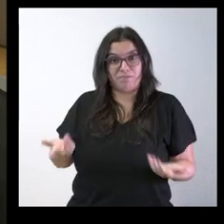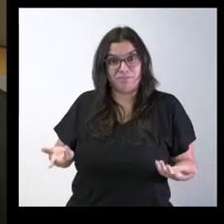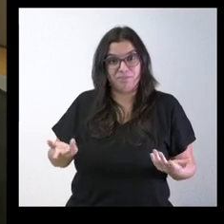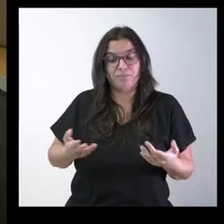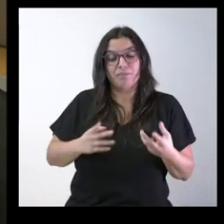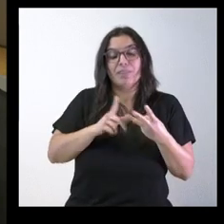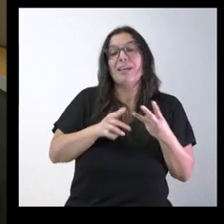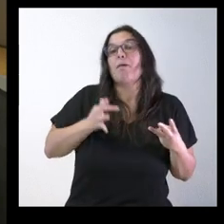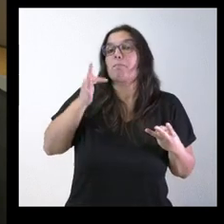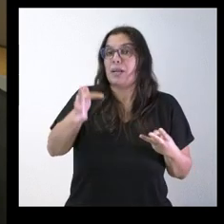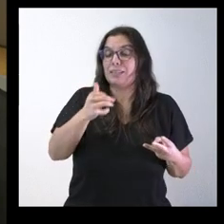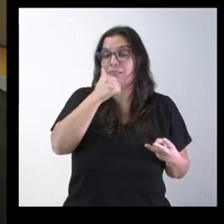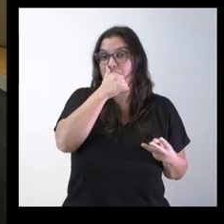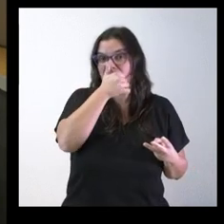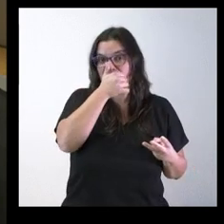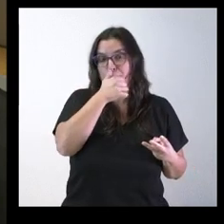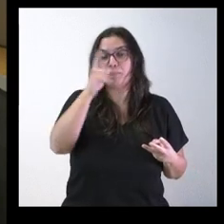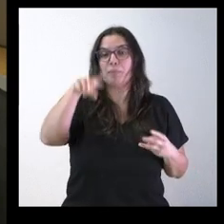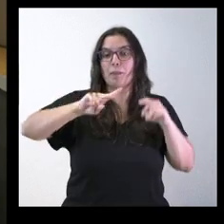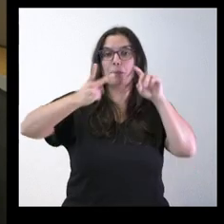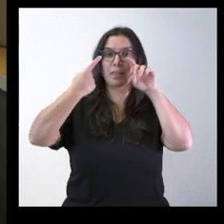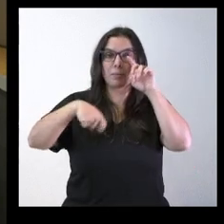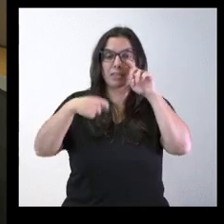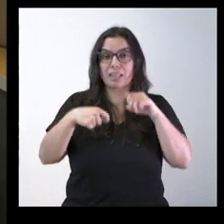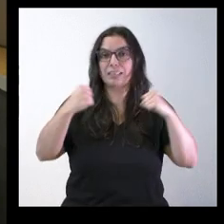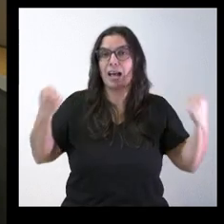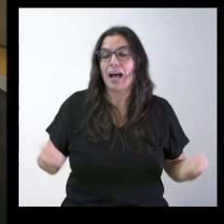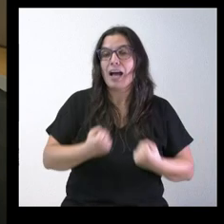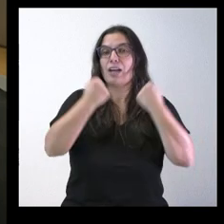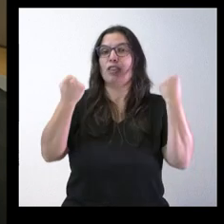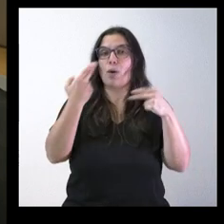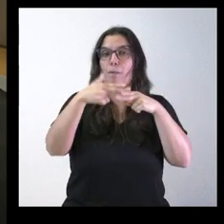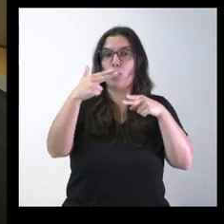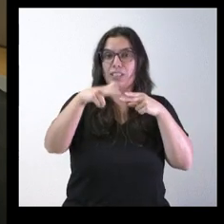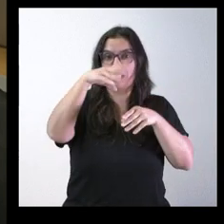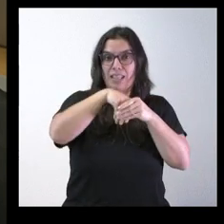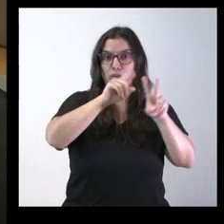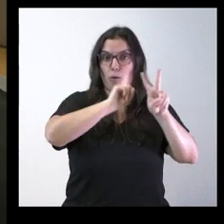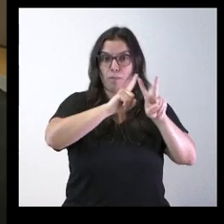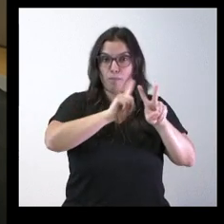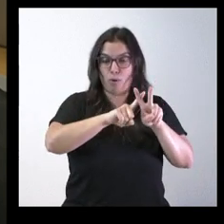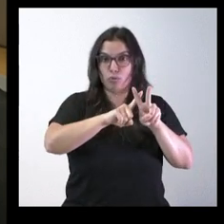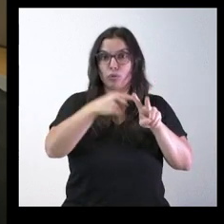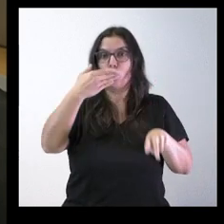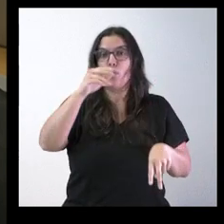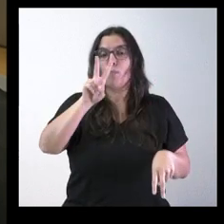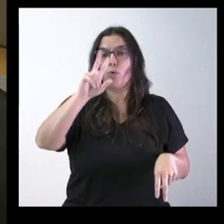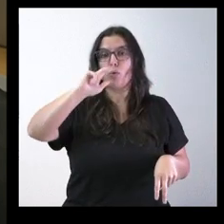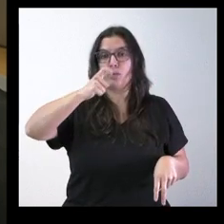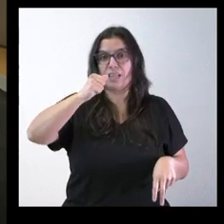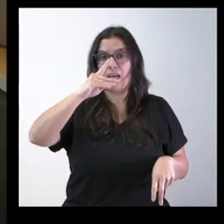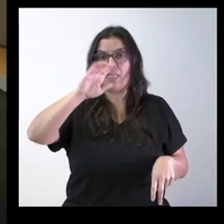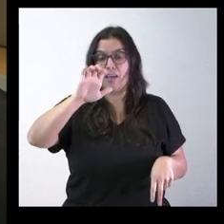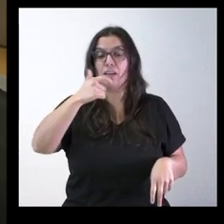mayores el vicepresidente primero de acción política de Vox Jorge Buxade celebró la